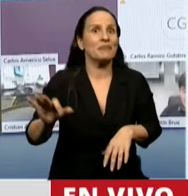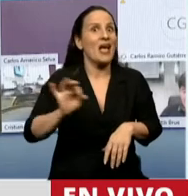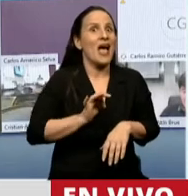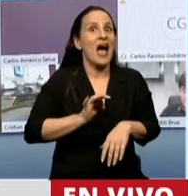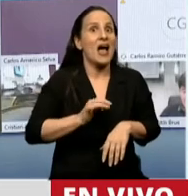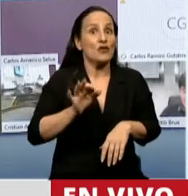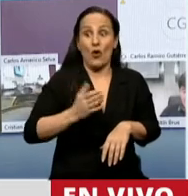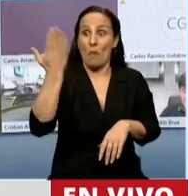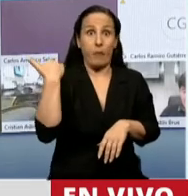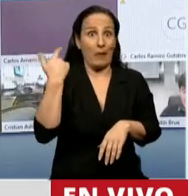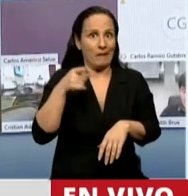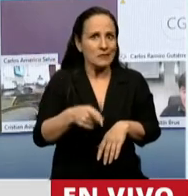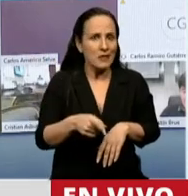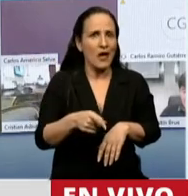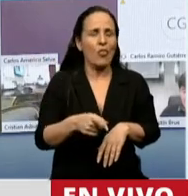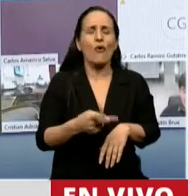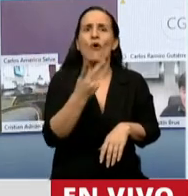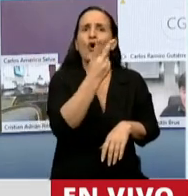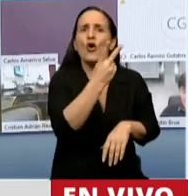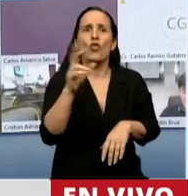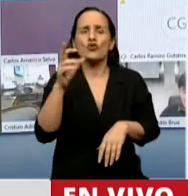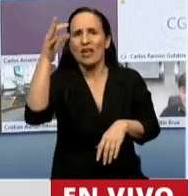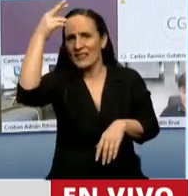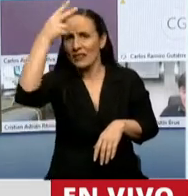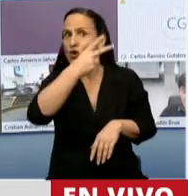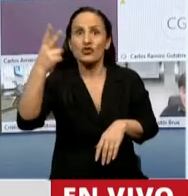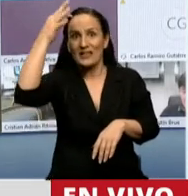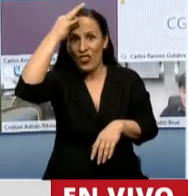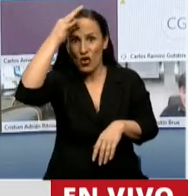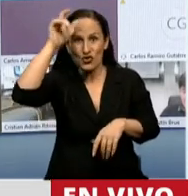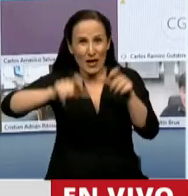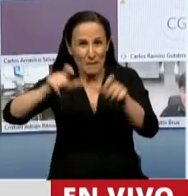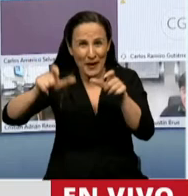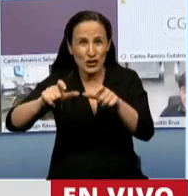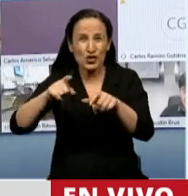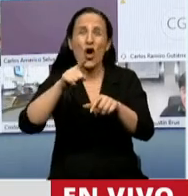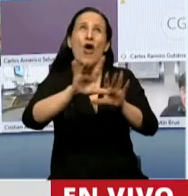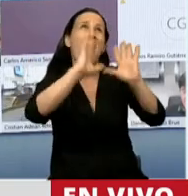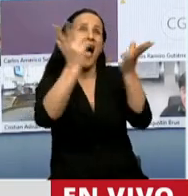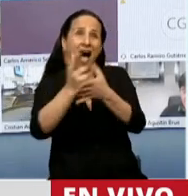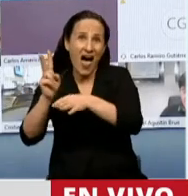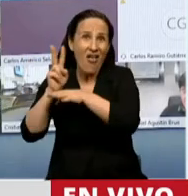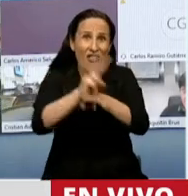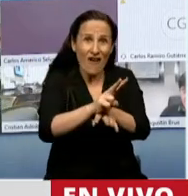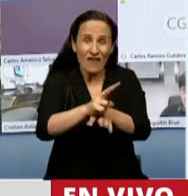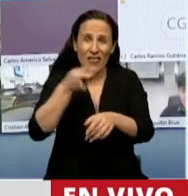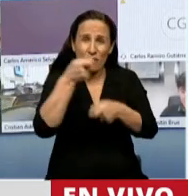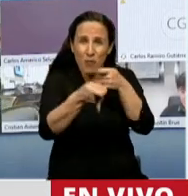fueron asesinadas 212 personas en el contexto de la defensa de la tierra y el medio ambiente.